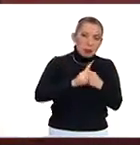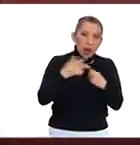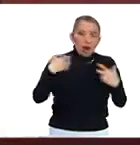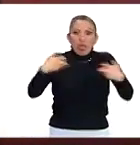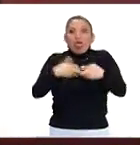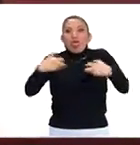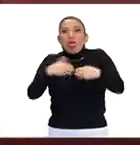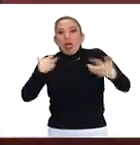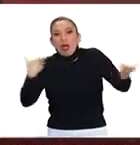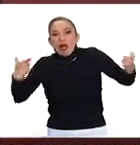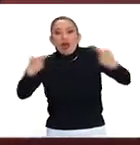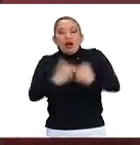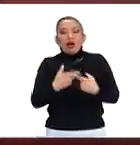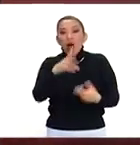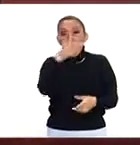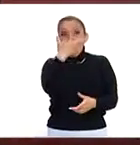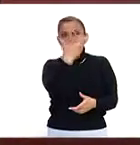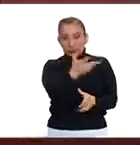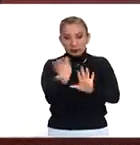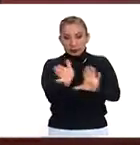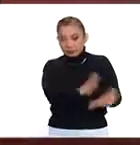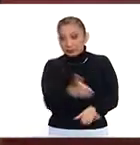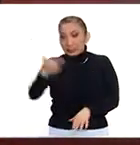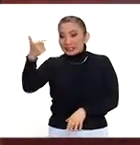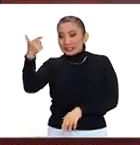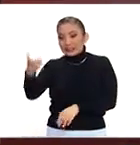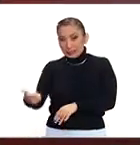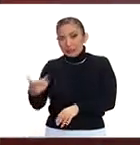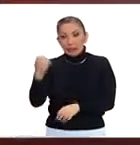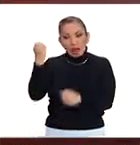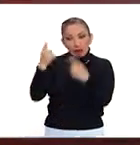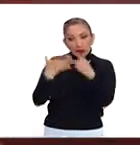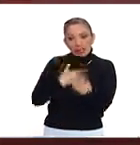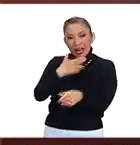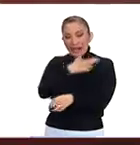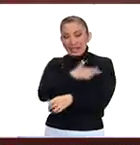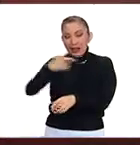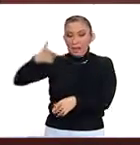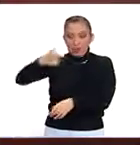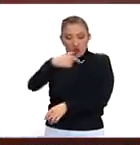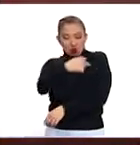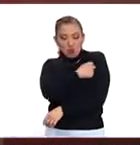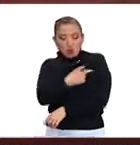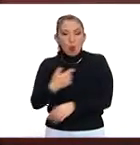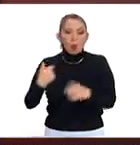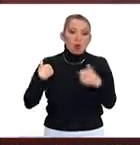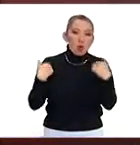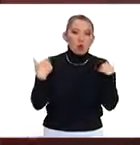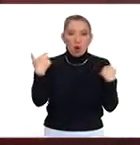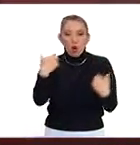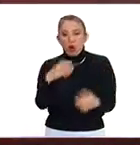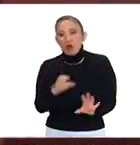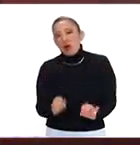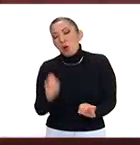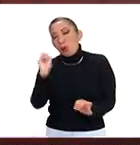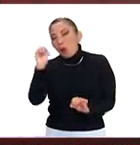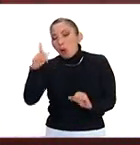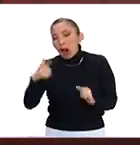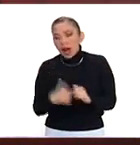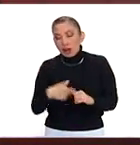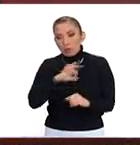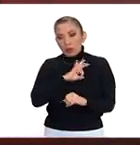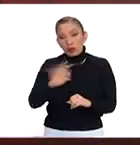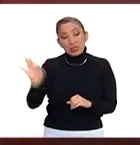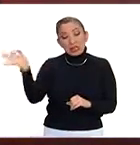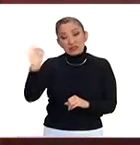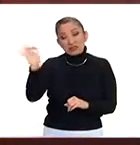nerviosas, fueron ocho, siete, algunos de ellos presentan, herida de bala, o lesiones de bala, lo que podría aumentar, la cifra